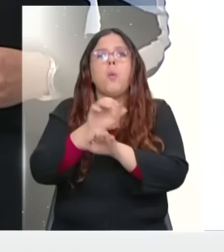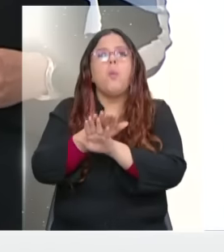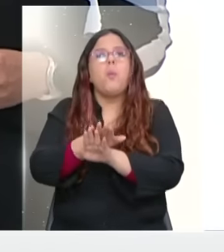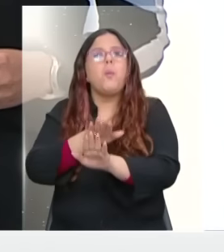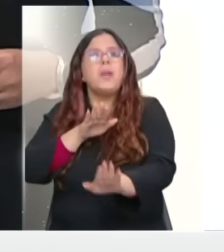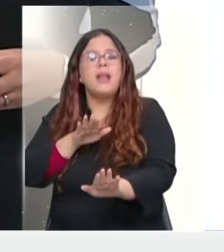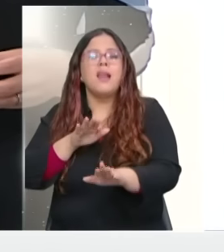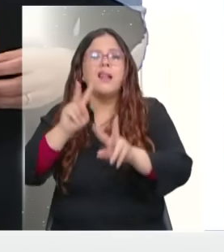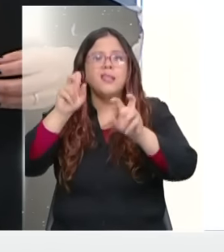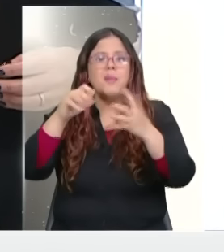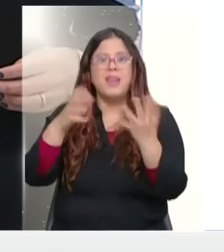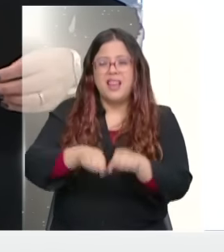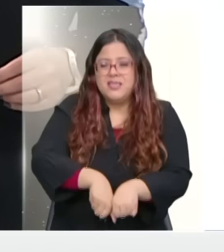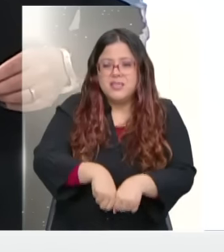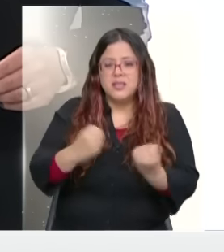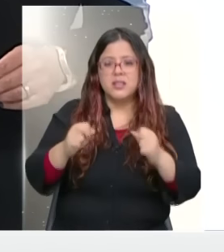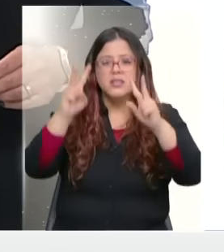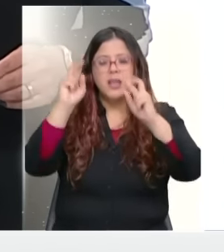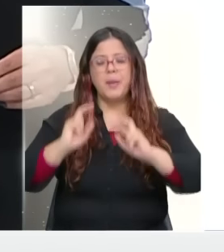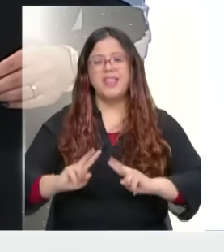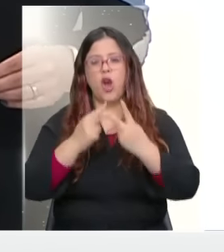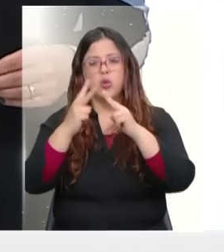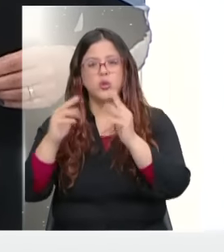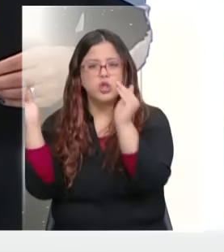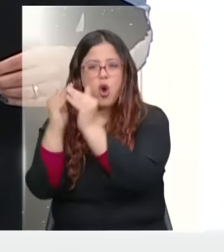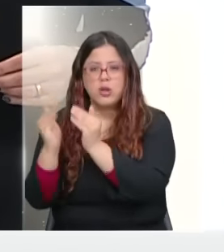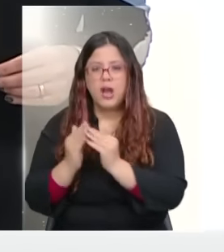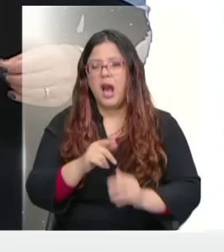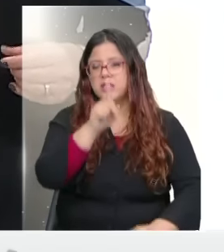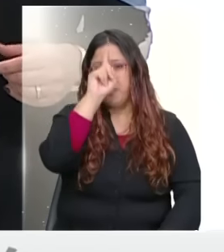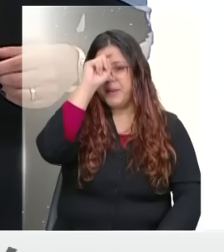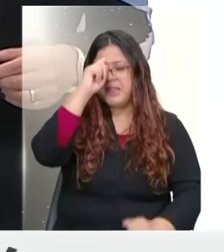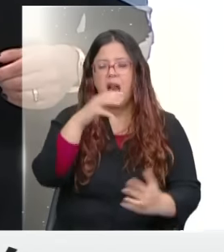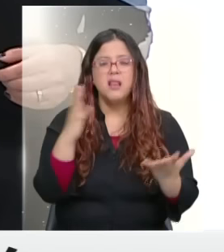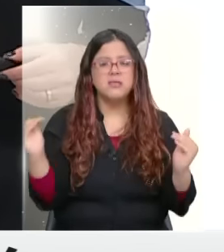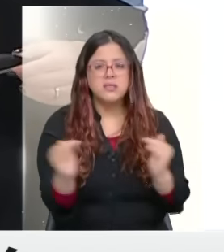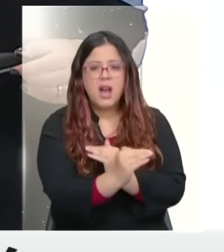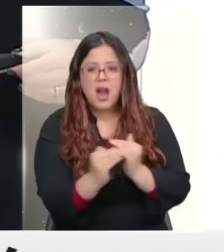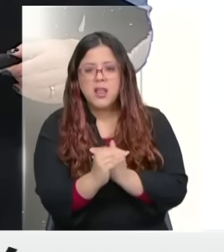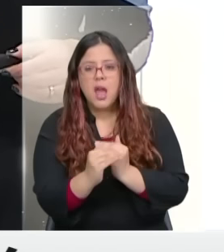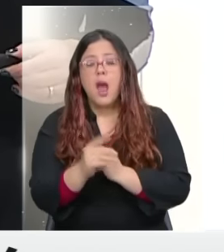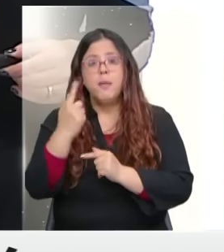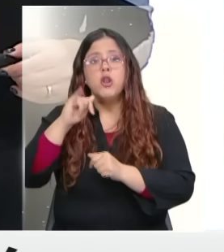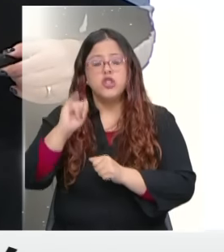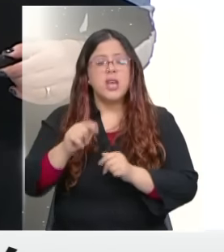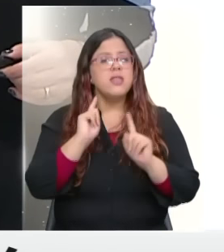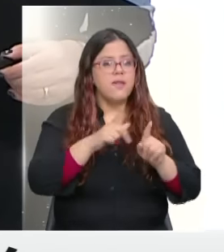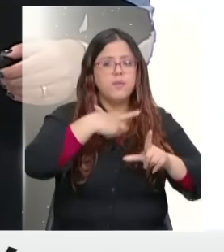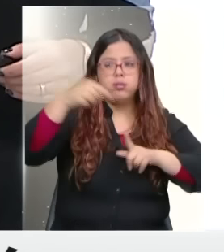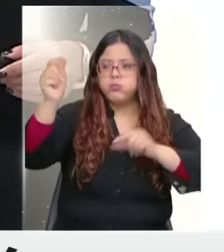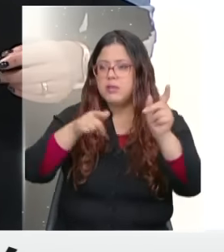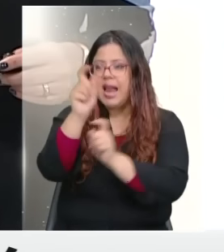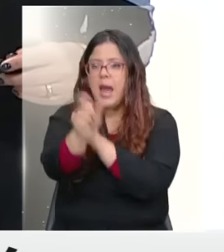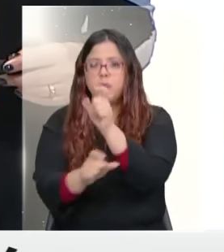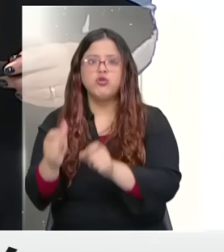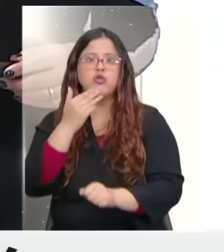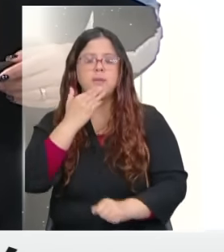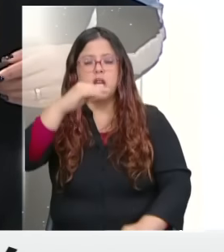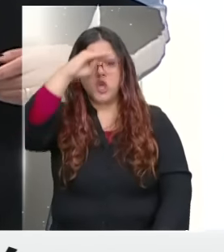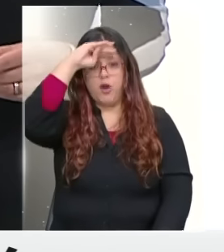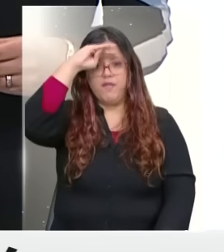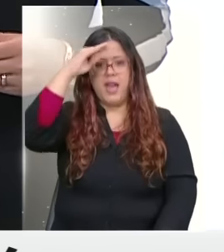grado de destrucción que puede generar en términos de infraestructura, casas, hospitales, carreteras, en fin, pero sí evacuar a la gente. Y al mismo tiempo confiar